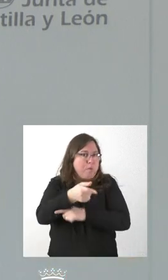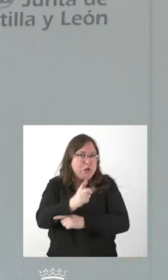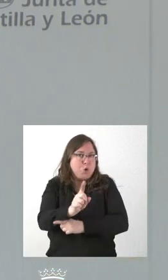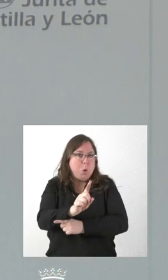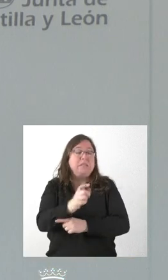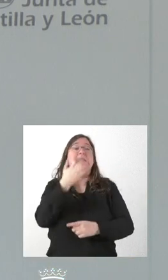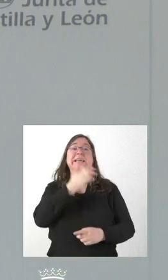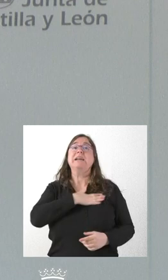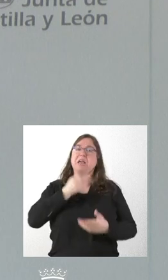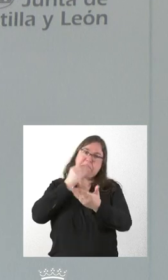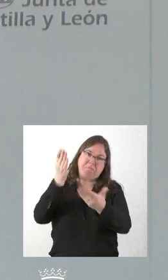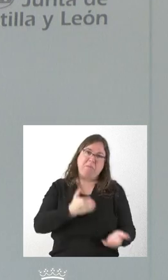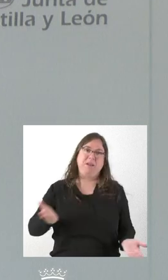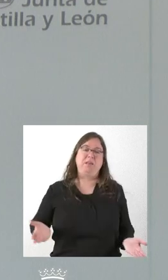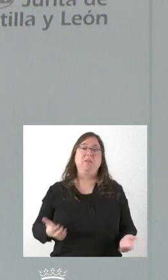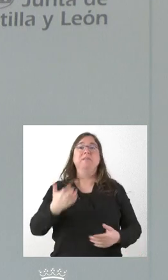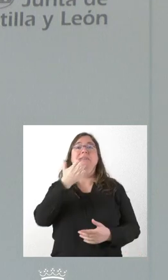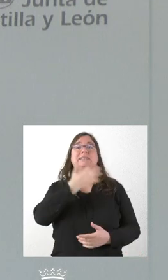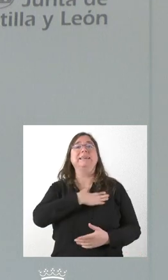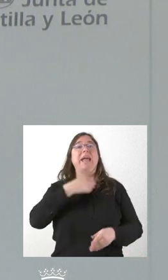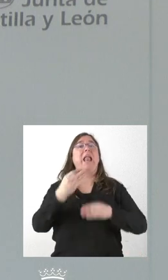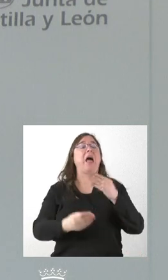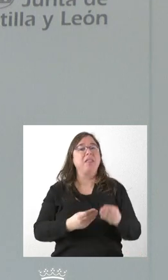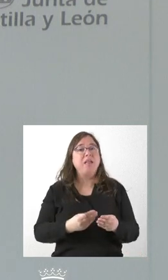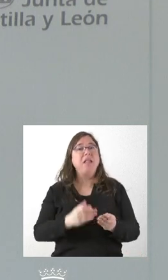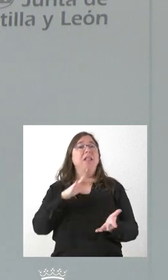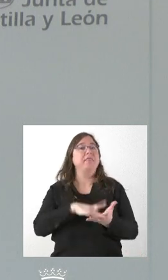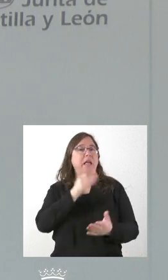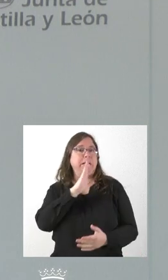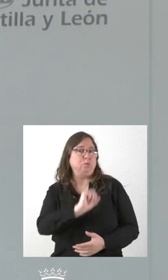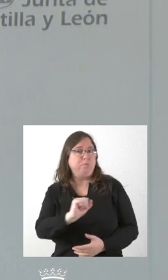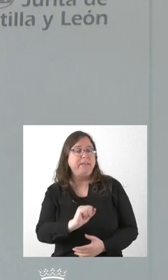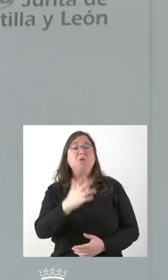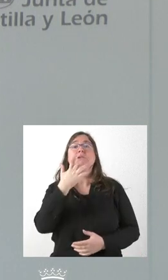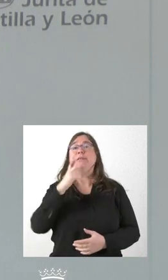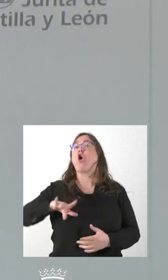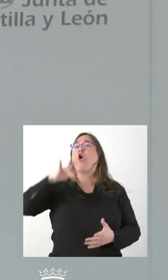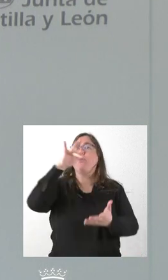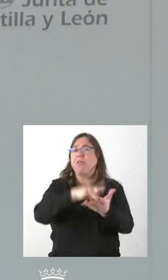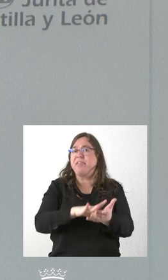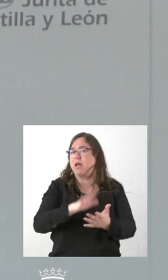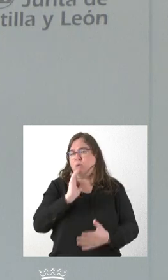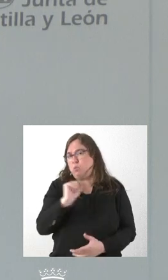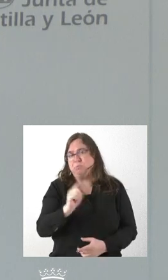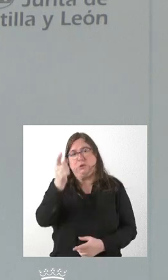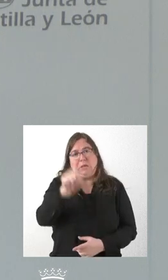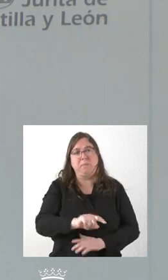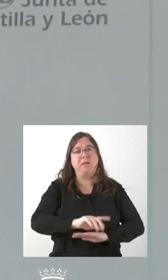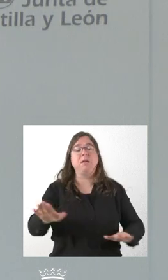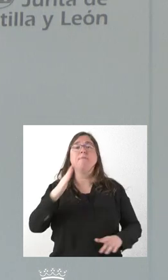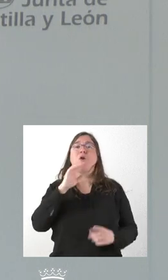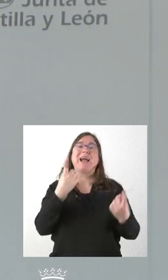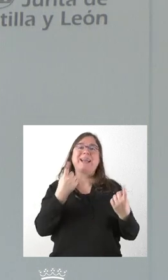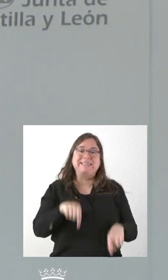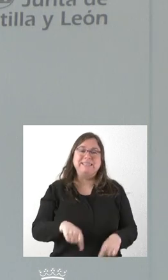quiera ir es bienvenido, quien quiera hacerlo ese día, pues, será estupendo y quien quiera hacerlo otro día, pues, también será estupendo, porque lo que necesitamos en